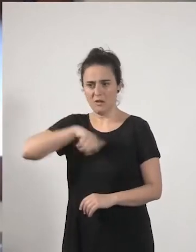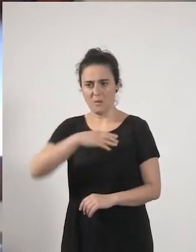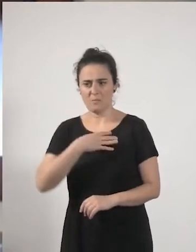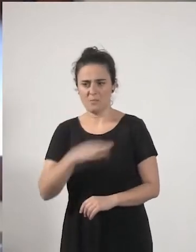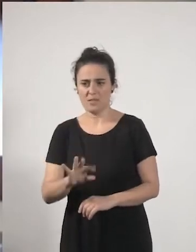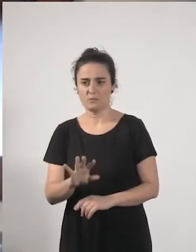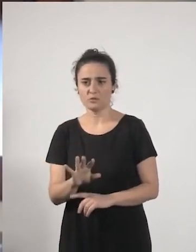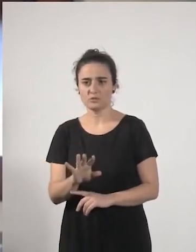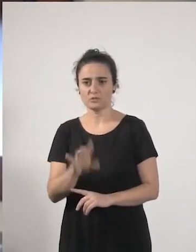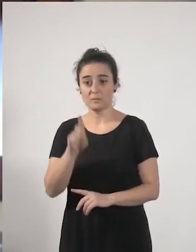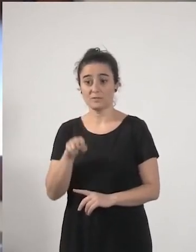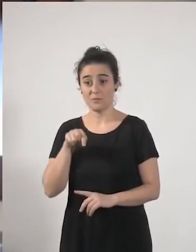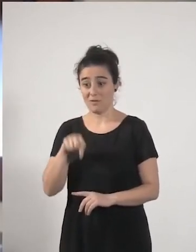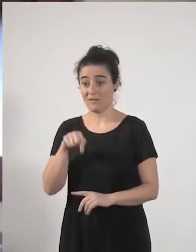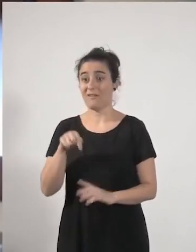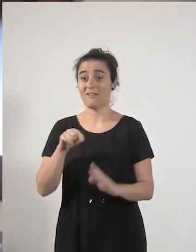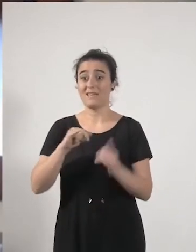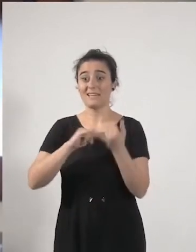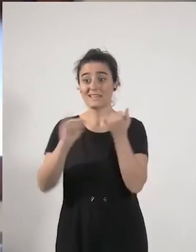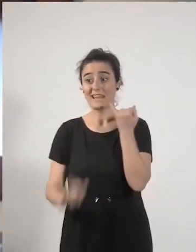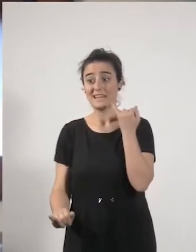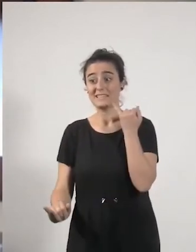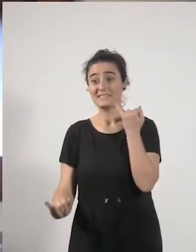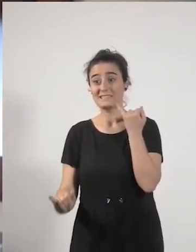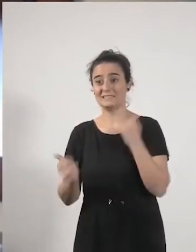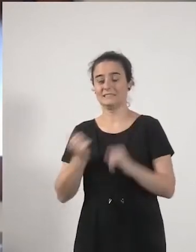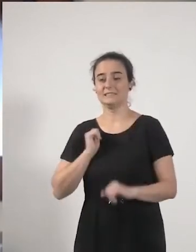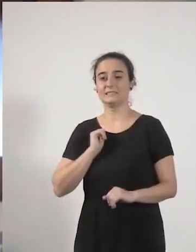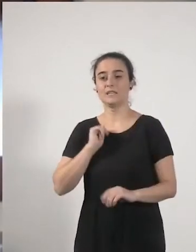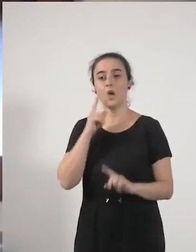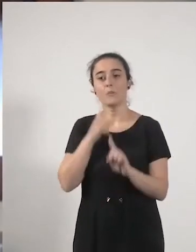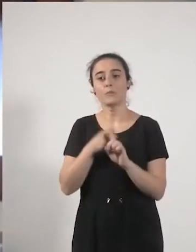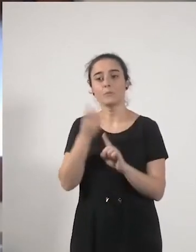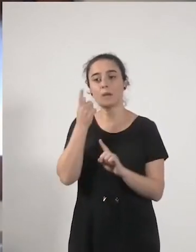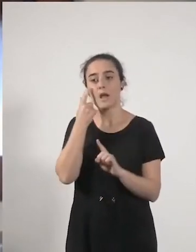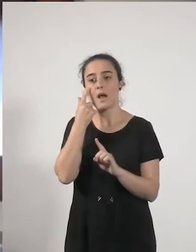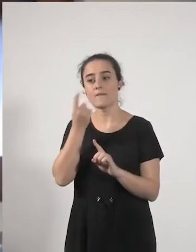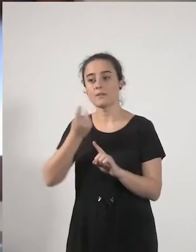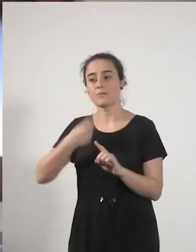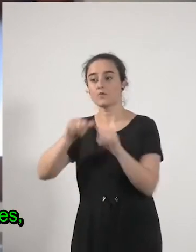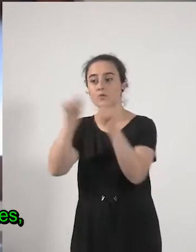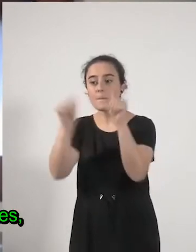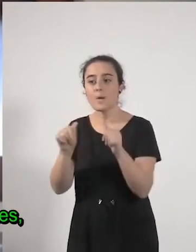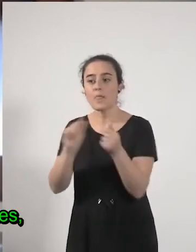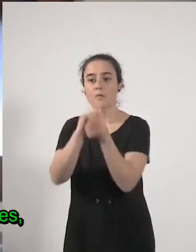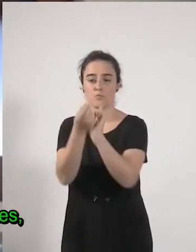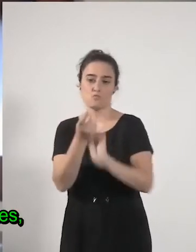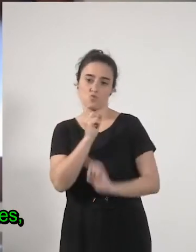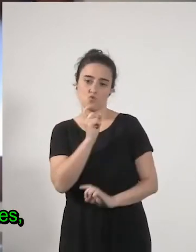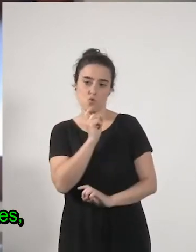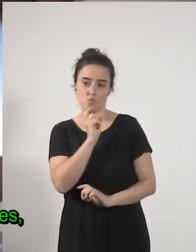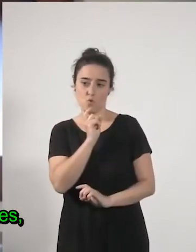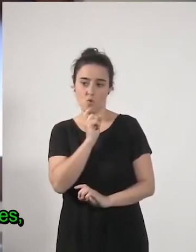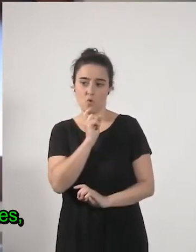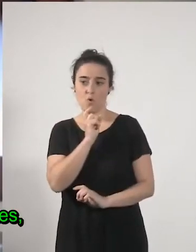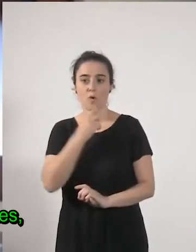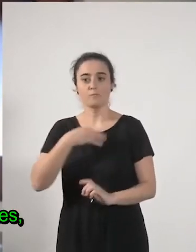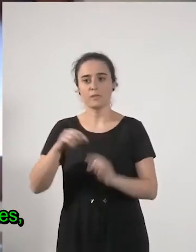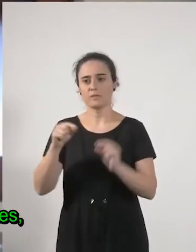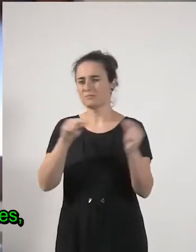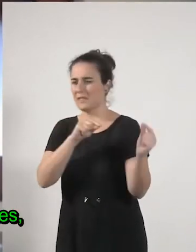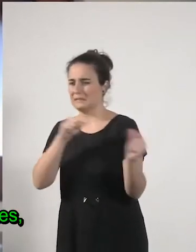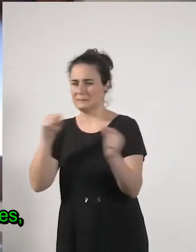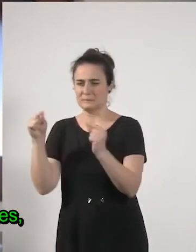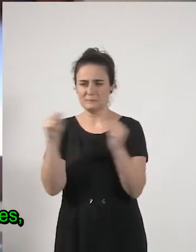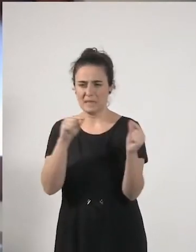utilizado esta esta crisis por lo menos para ver cómo cambiábamos el modelo podría haber habido muchos debates para